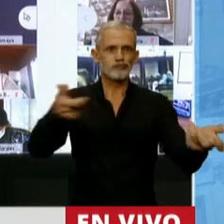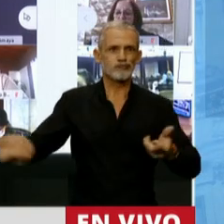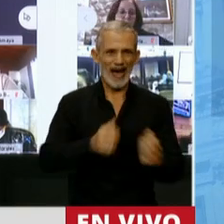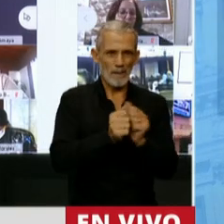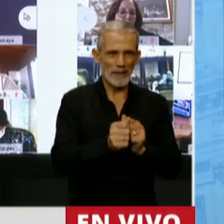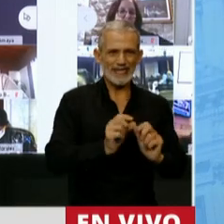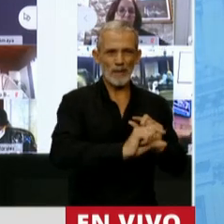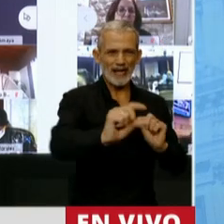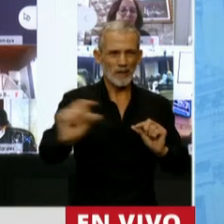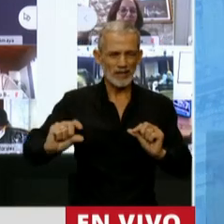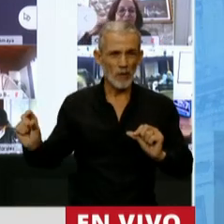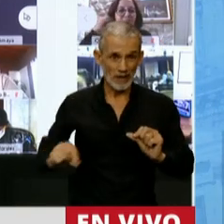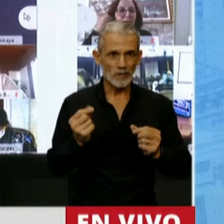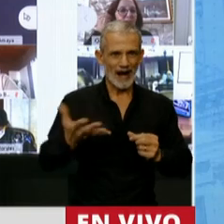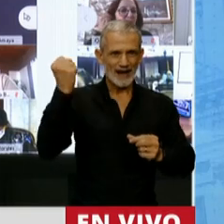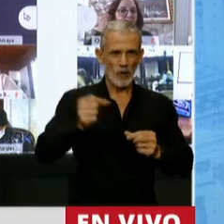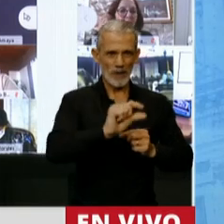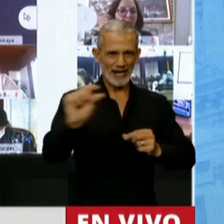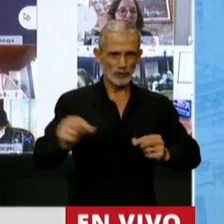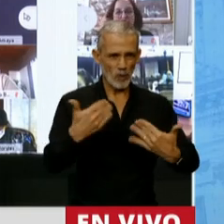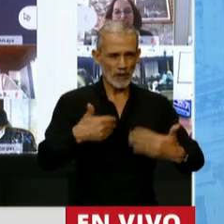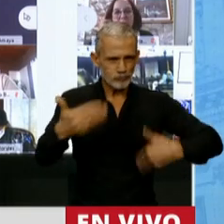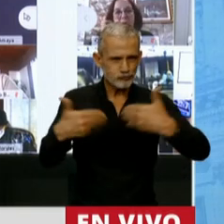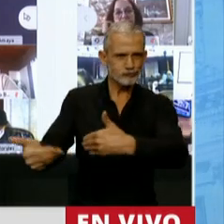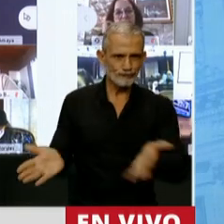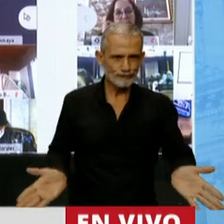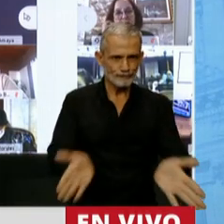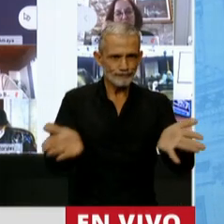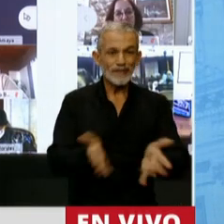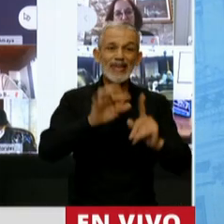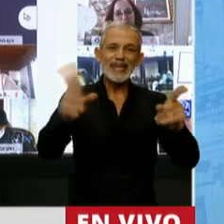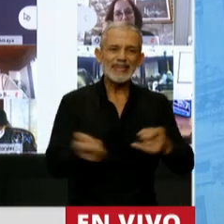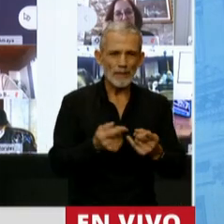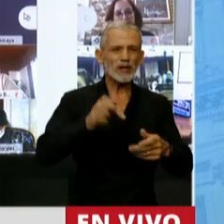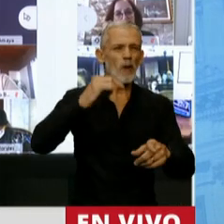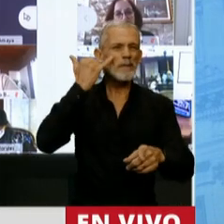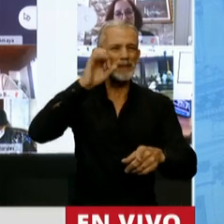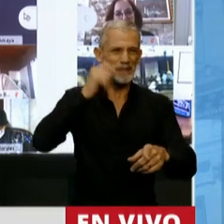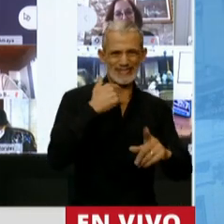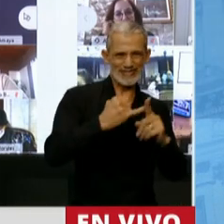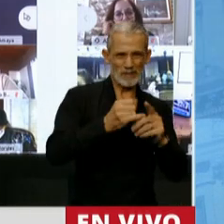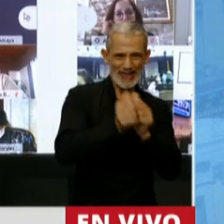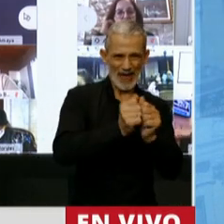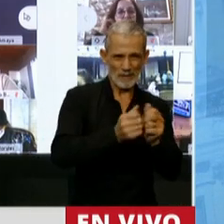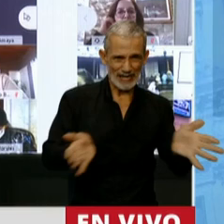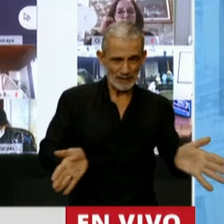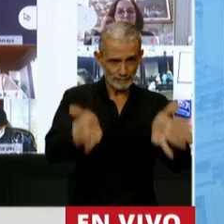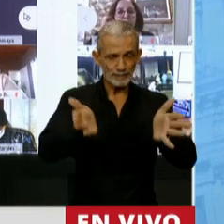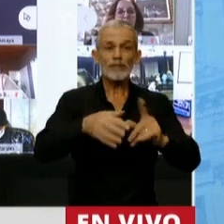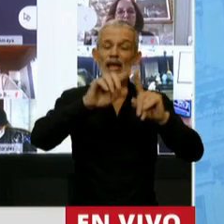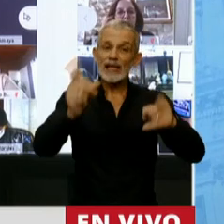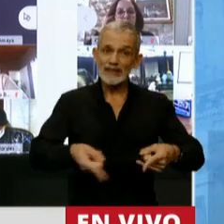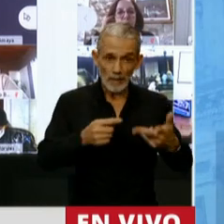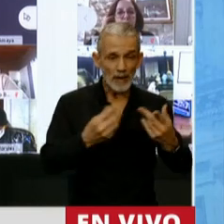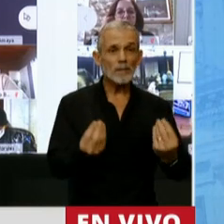empresas en esta etapa de recuperación y particularmente a todo el entramado PYME. En la misma línea se va a